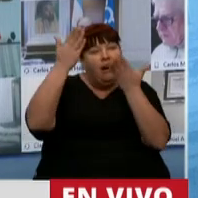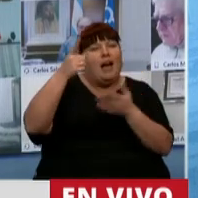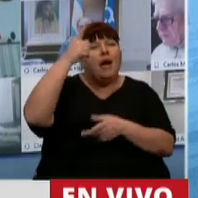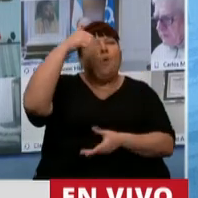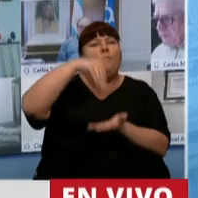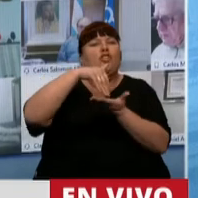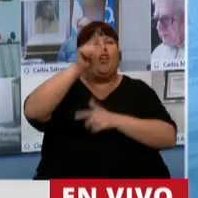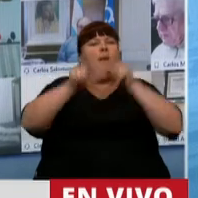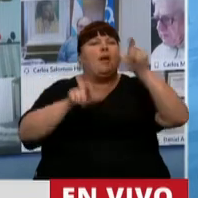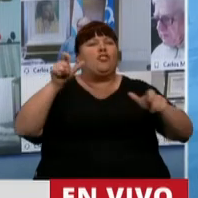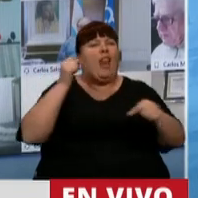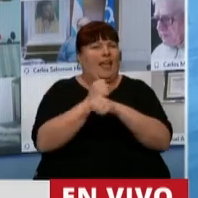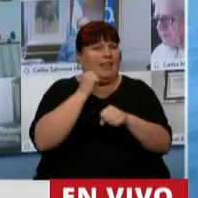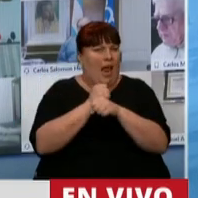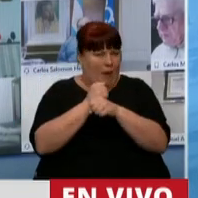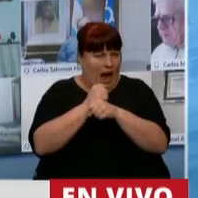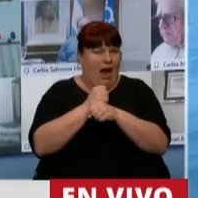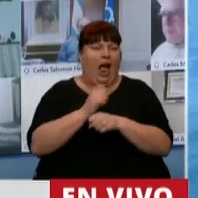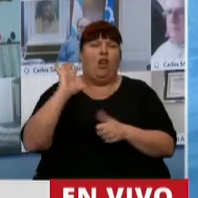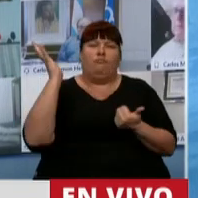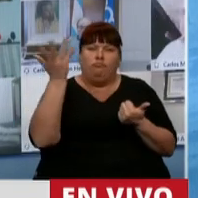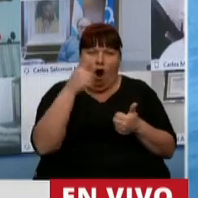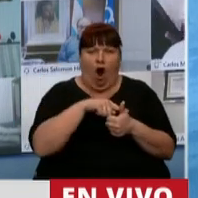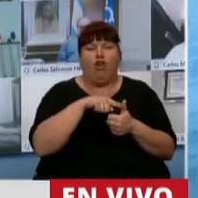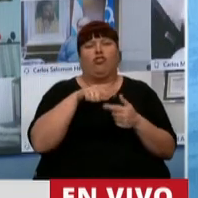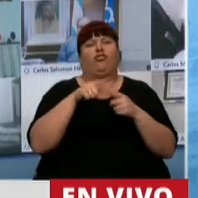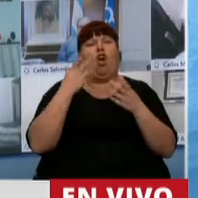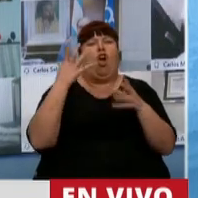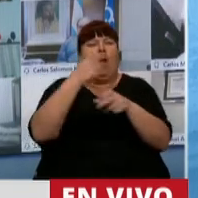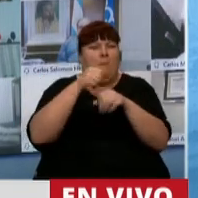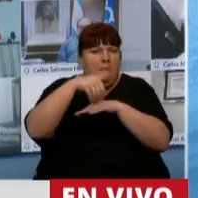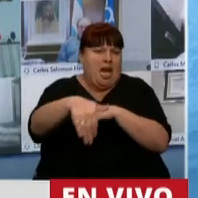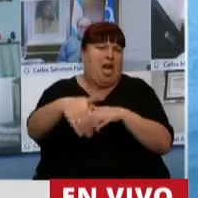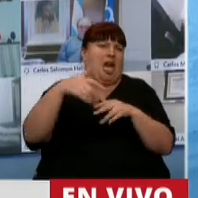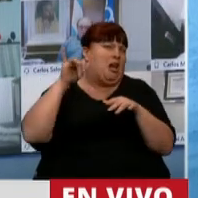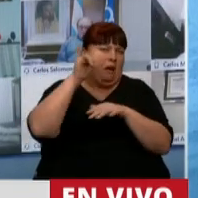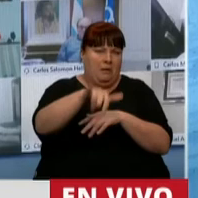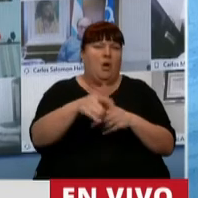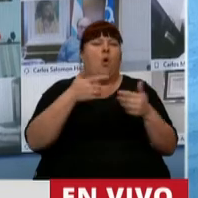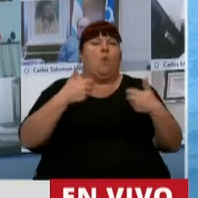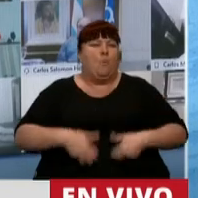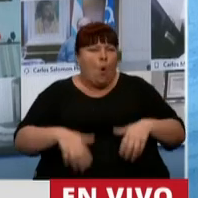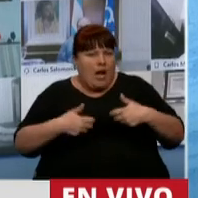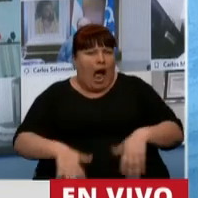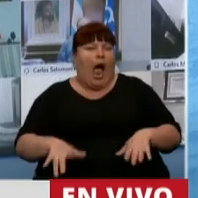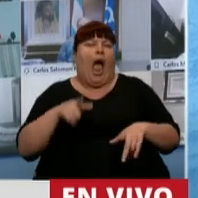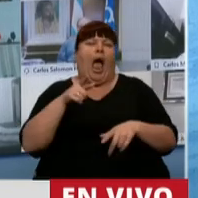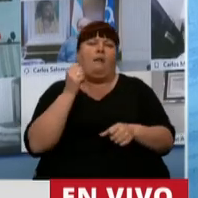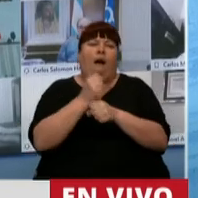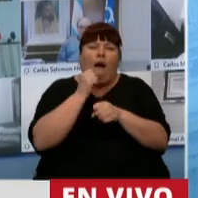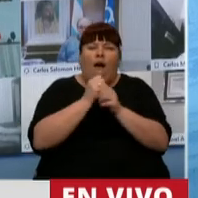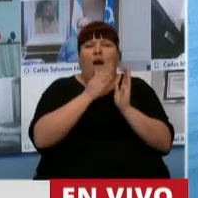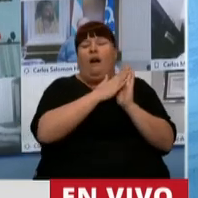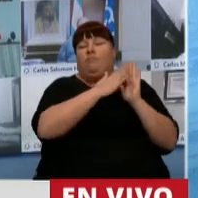ese millón de trabajadores a esos mozos a esos transportistas a esas mucamas que tanto tiempo